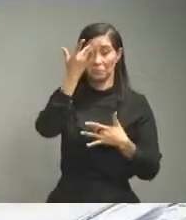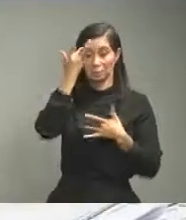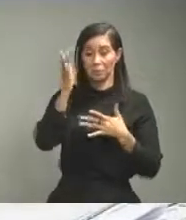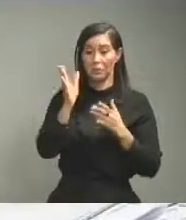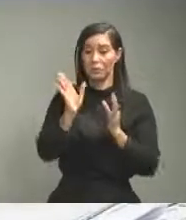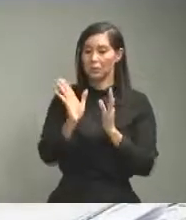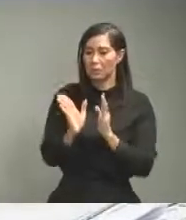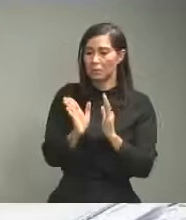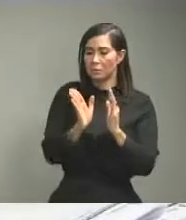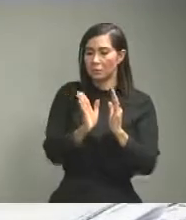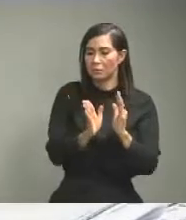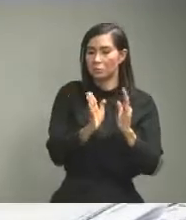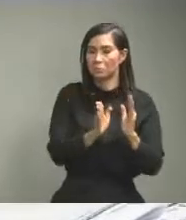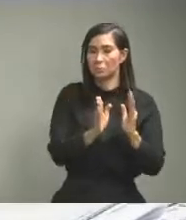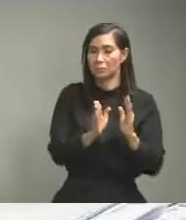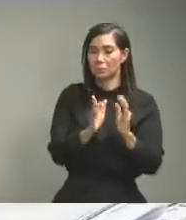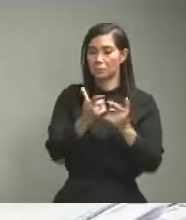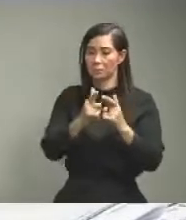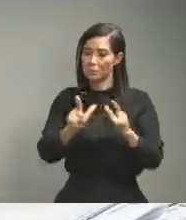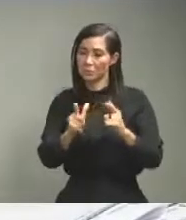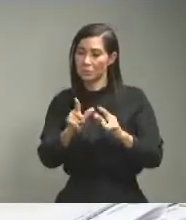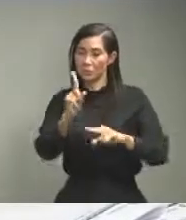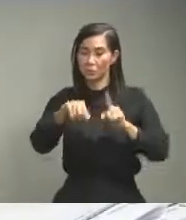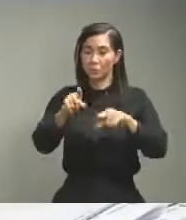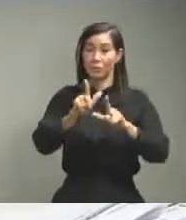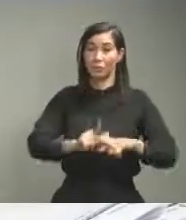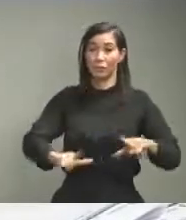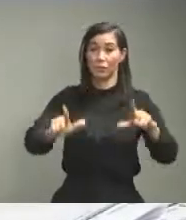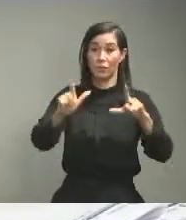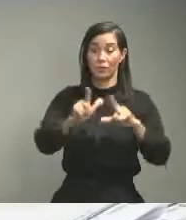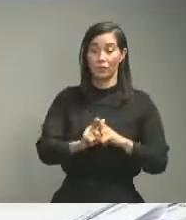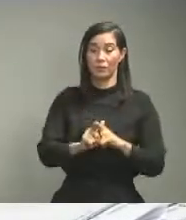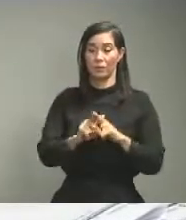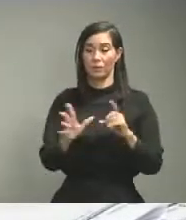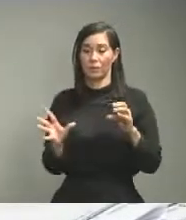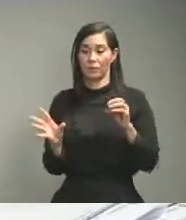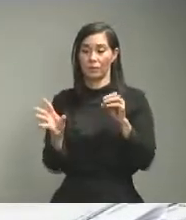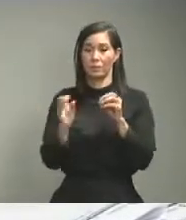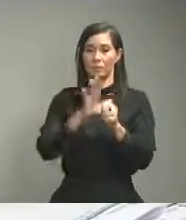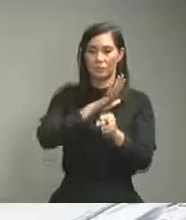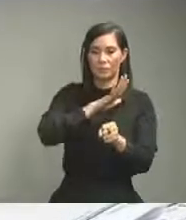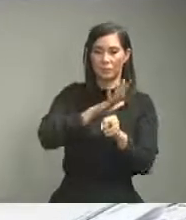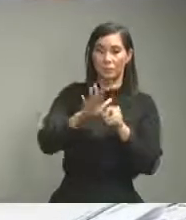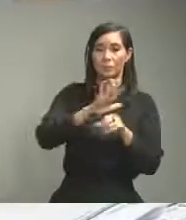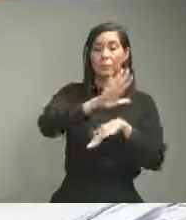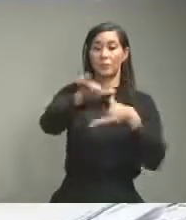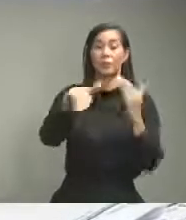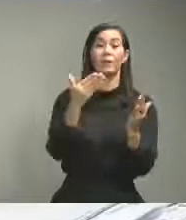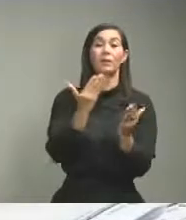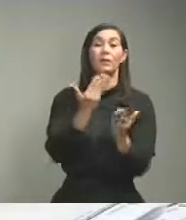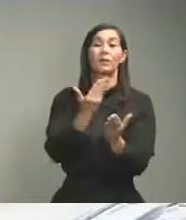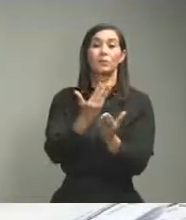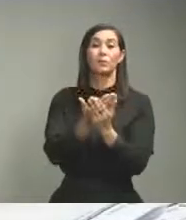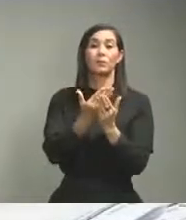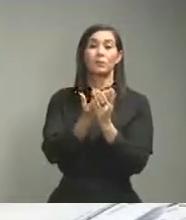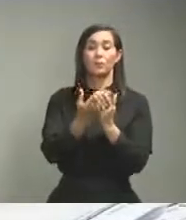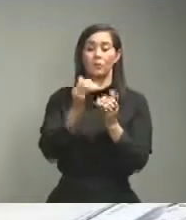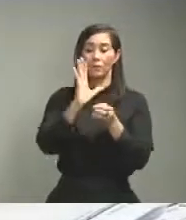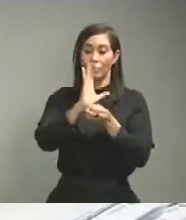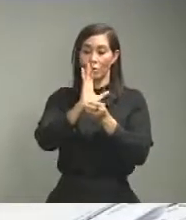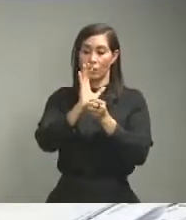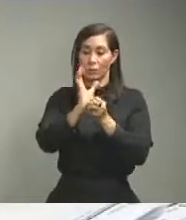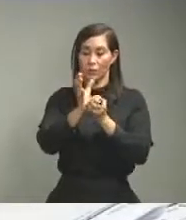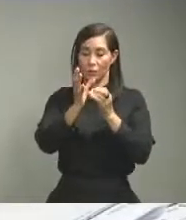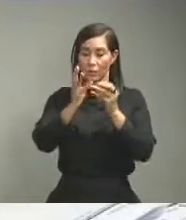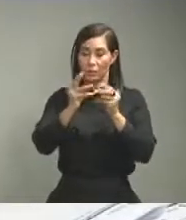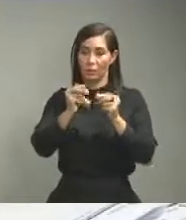zonas progresivamente hasta tanto se completa ya toda la desaparición de la